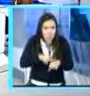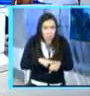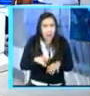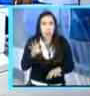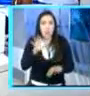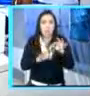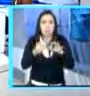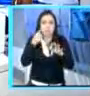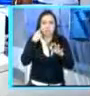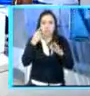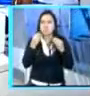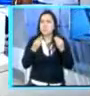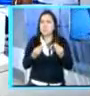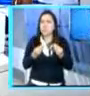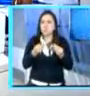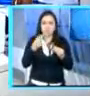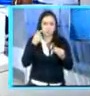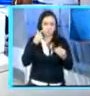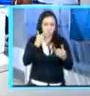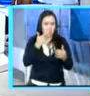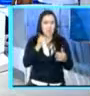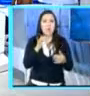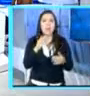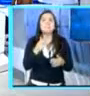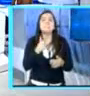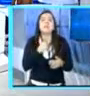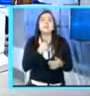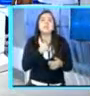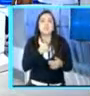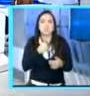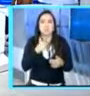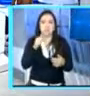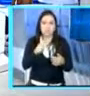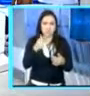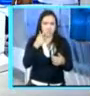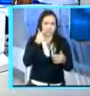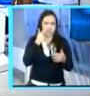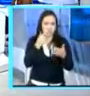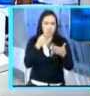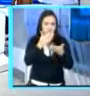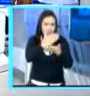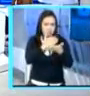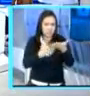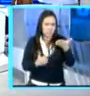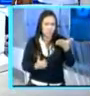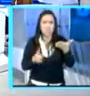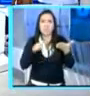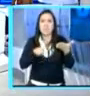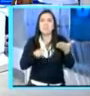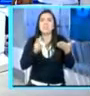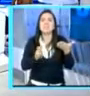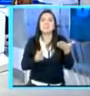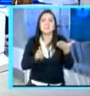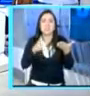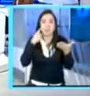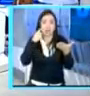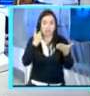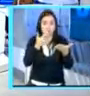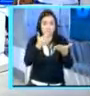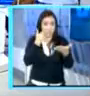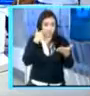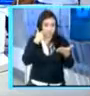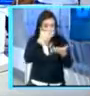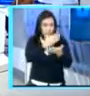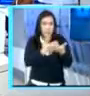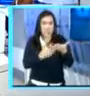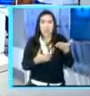normal? ¿O se ve como algo peligroso de transacciones que no se vean claras? ¿Cómo lo ve, por ejemplo, a nivel internacional el Banco Mundial? El